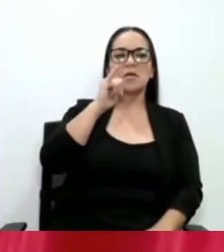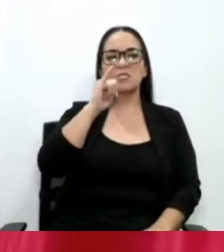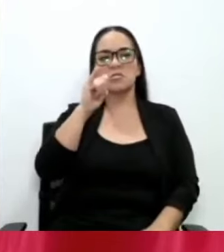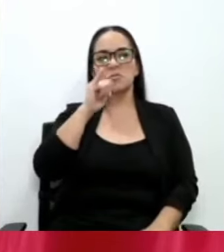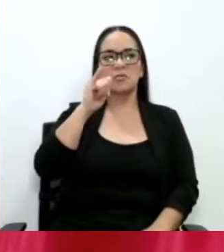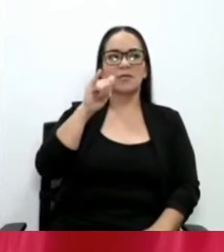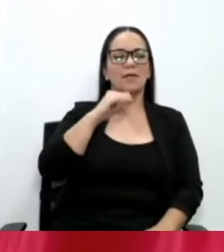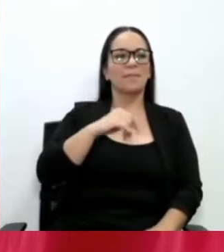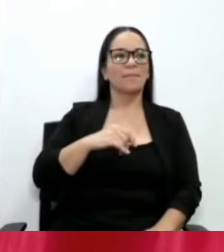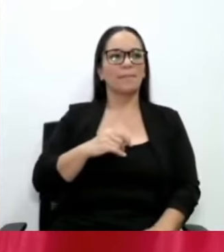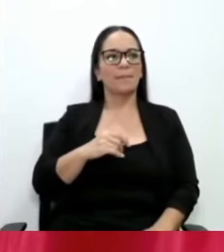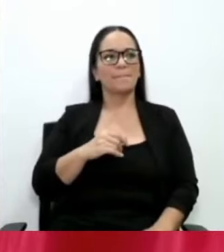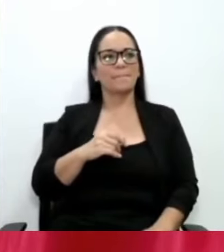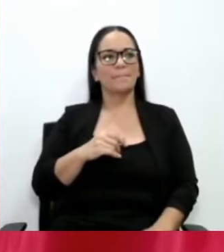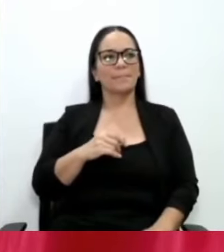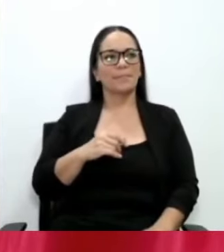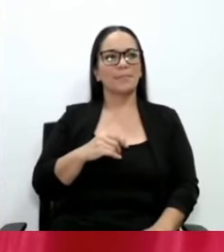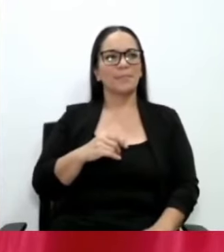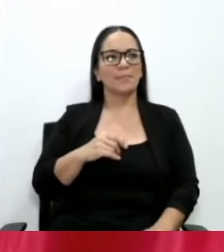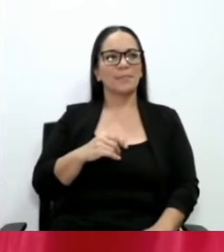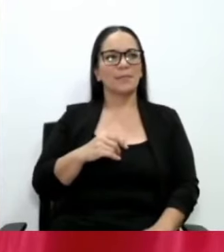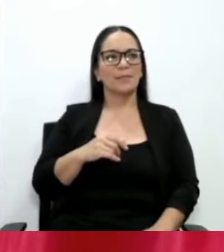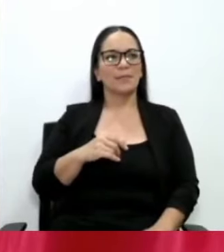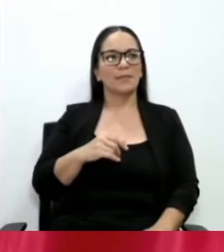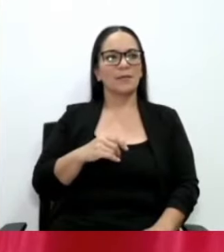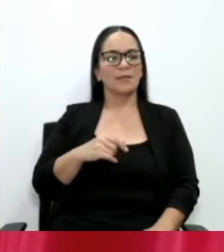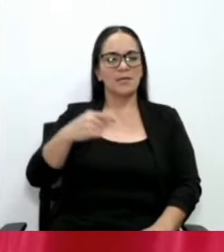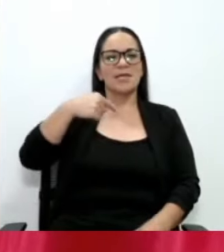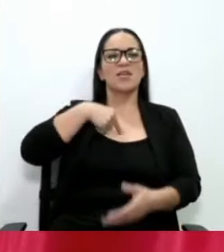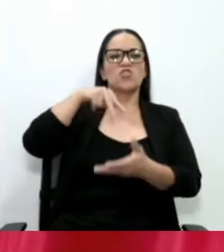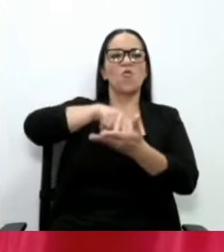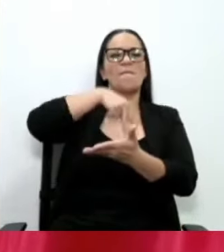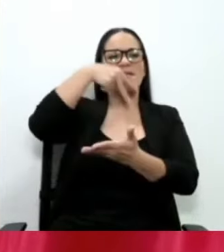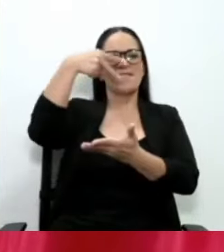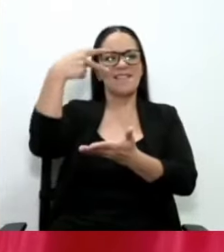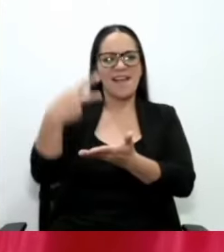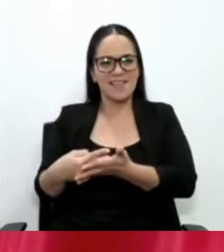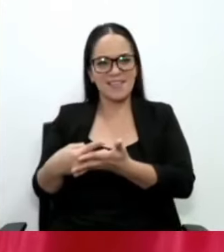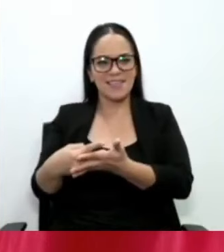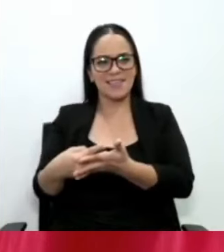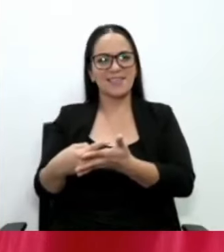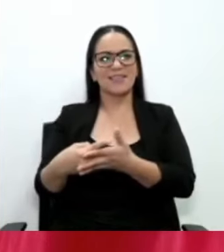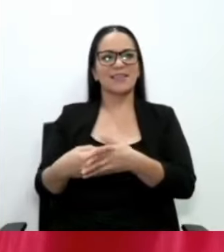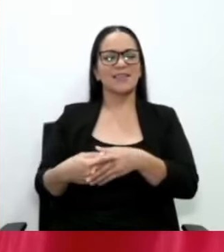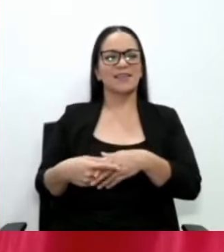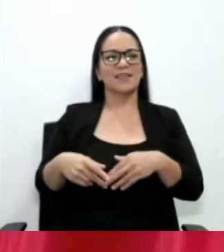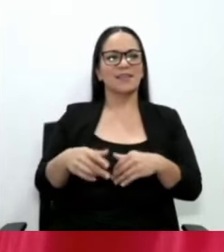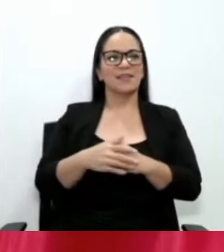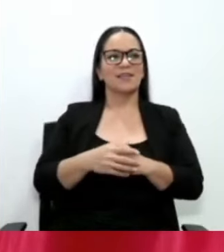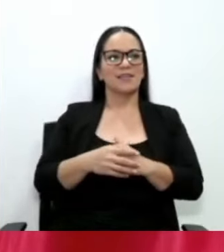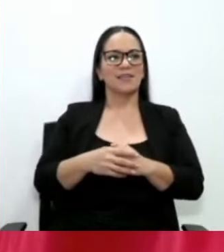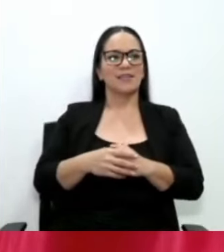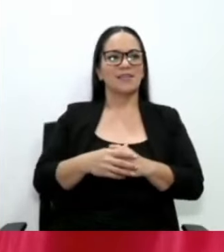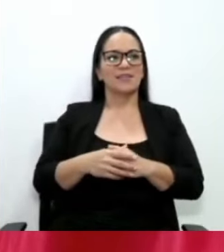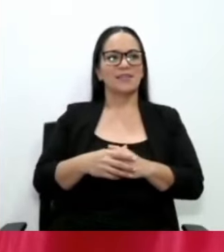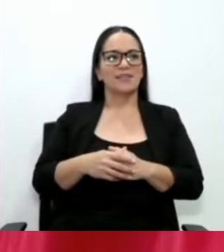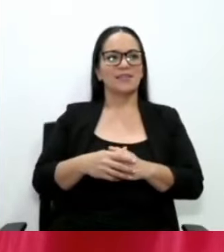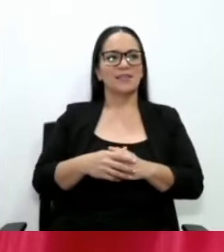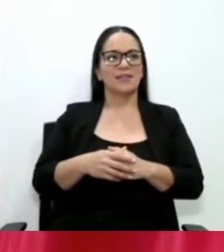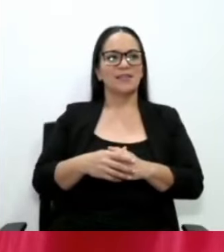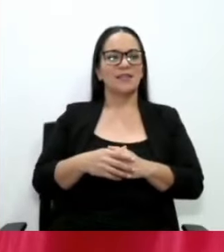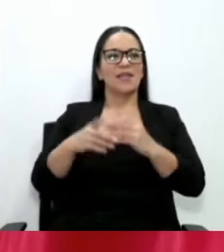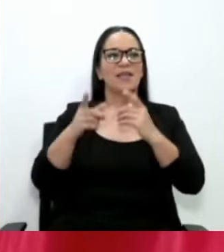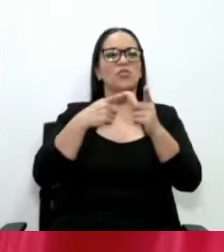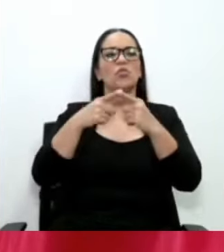descalabrado, para no usar otra palabra, y que me tuvieron entrenado en el CIMA con una crisis